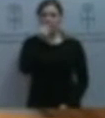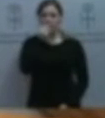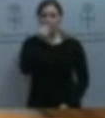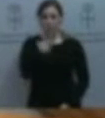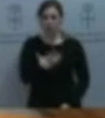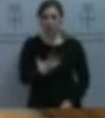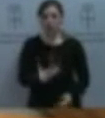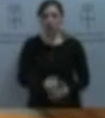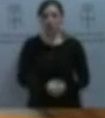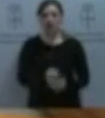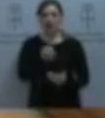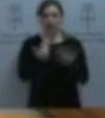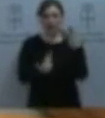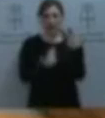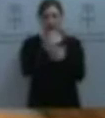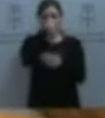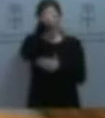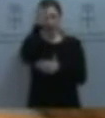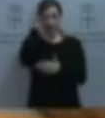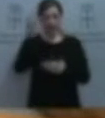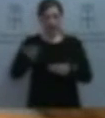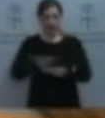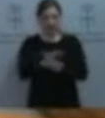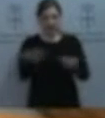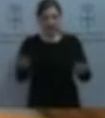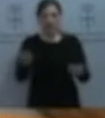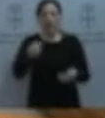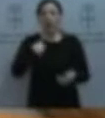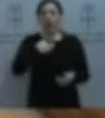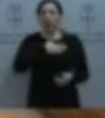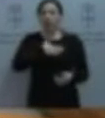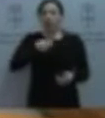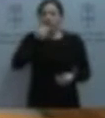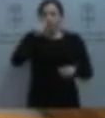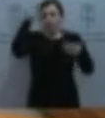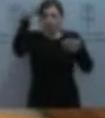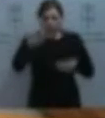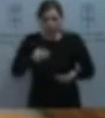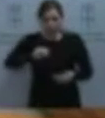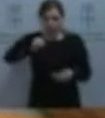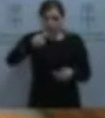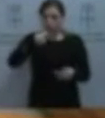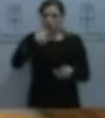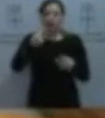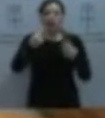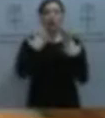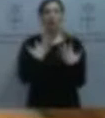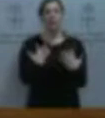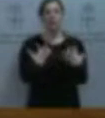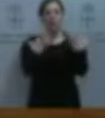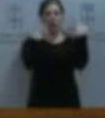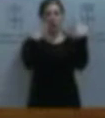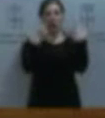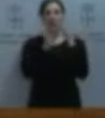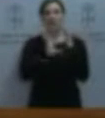Buenos días a todos y a todas. Quiero dar la bienvenida en primer lugar al público, en especial